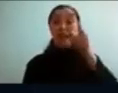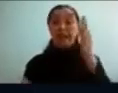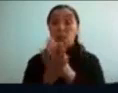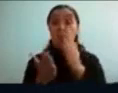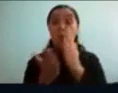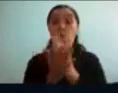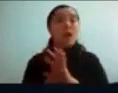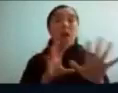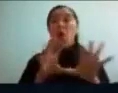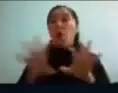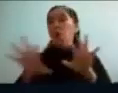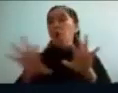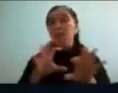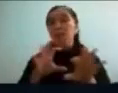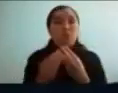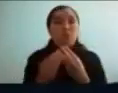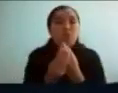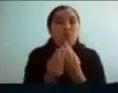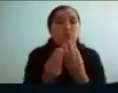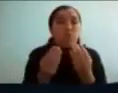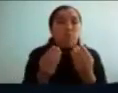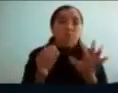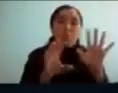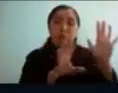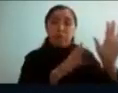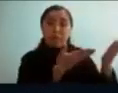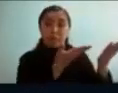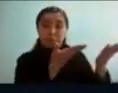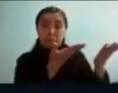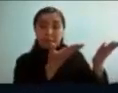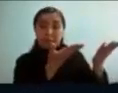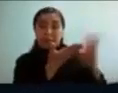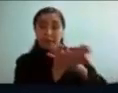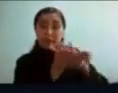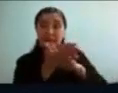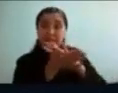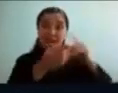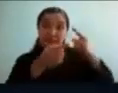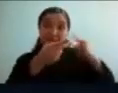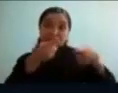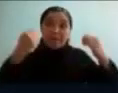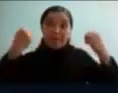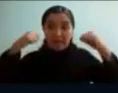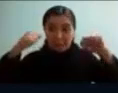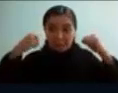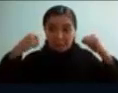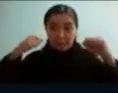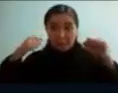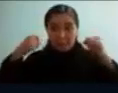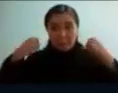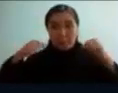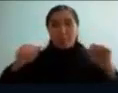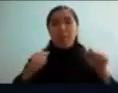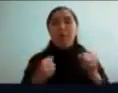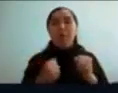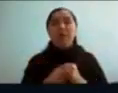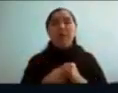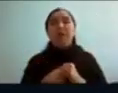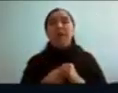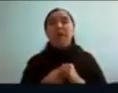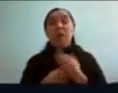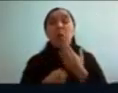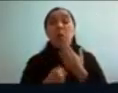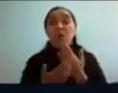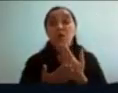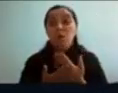poco las cosas que hice en ese momento muchos deportes distintos mi momento favorito era cuando llegaba